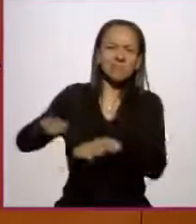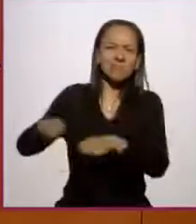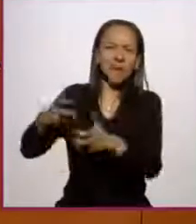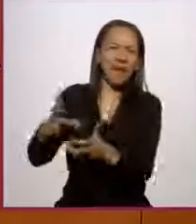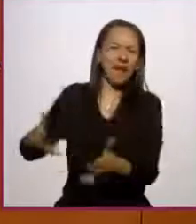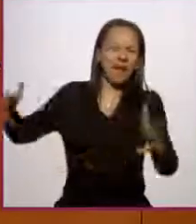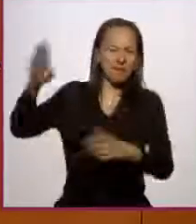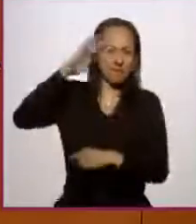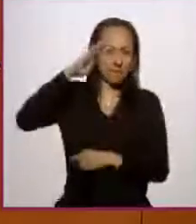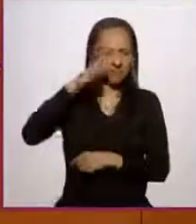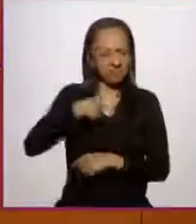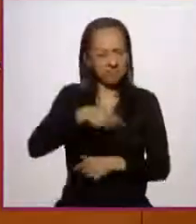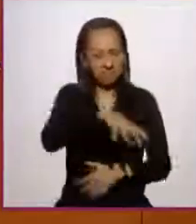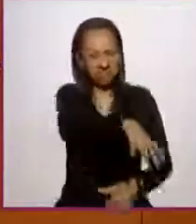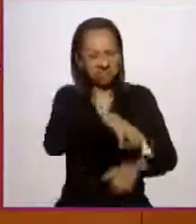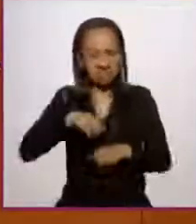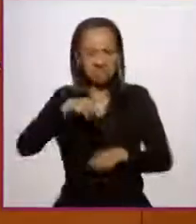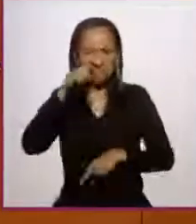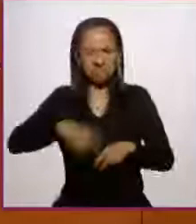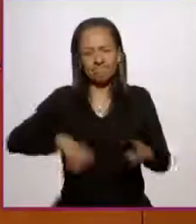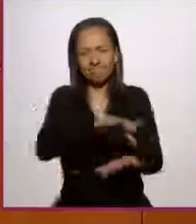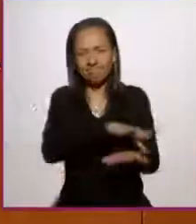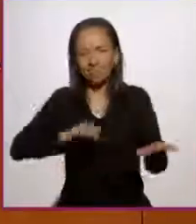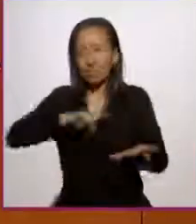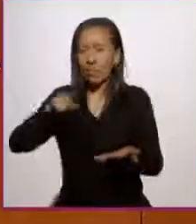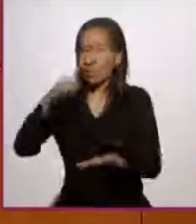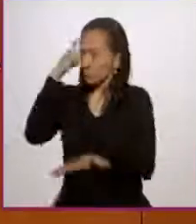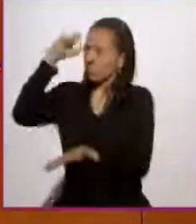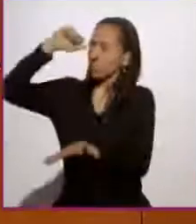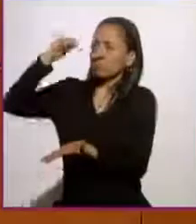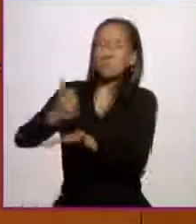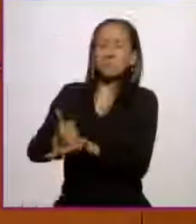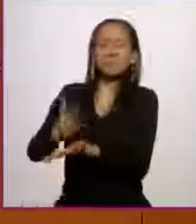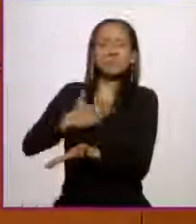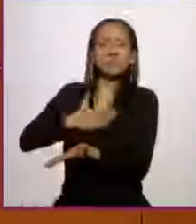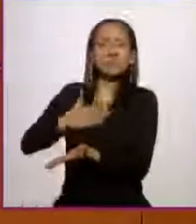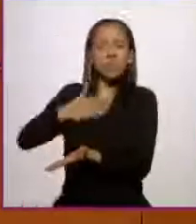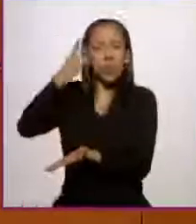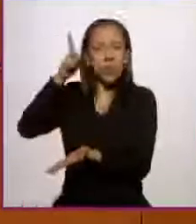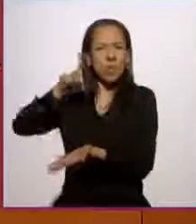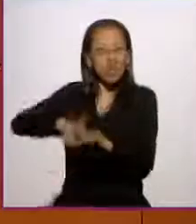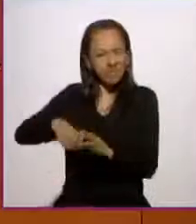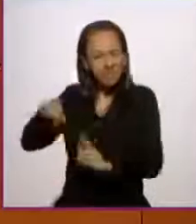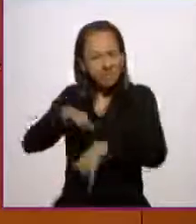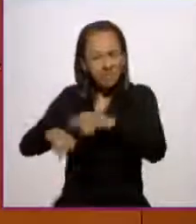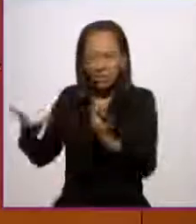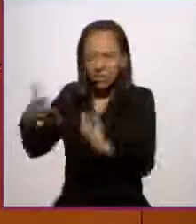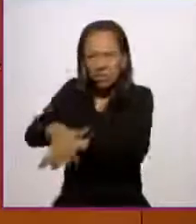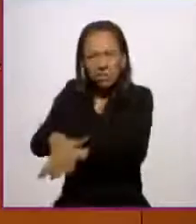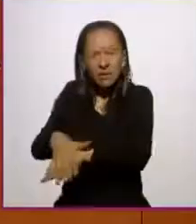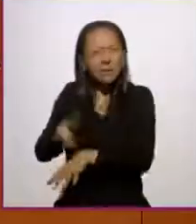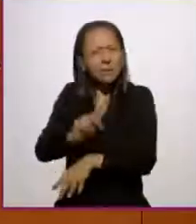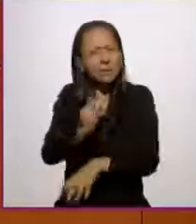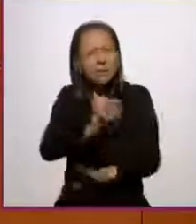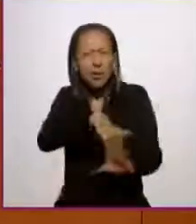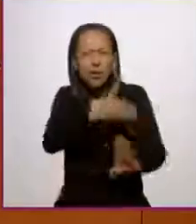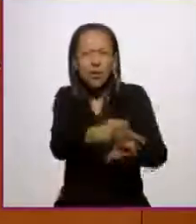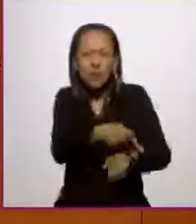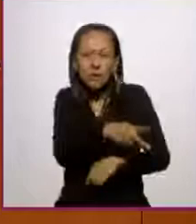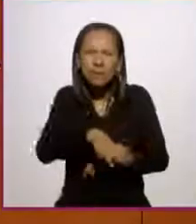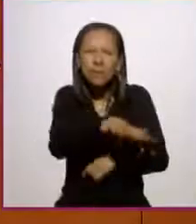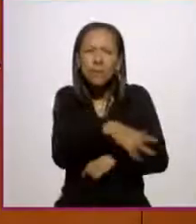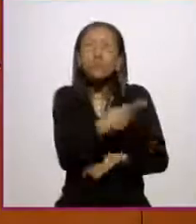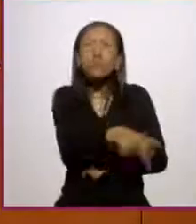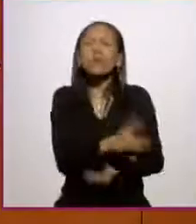o le den propiedad intelectual a esta hibridación que se hace en laboratorios sin repercutir en beneficio en los pueblos que han